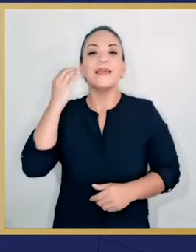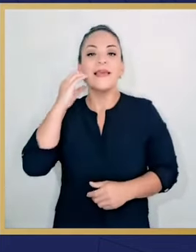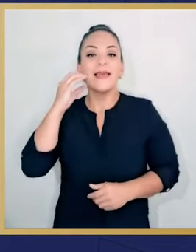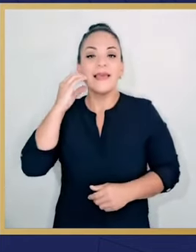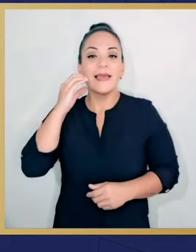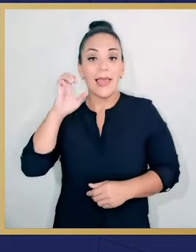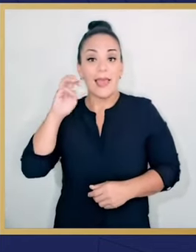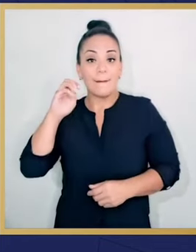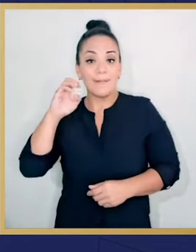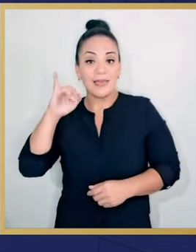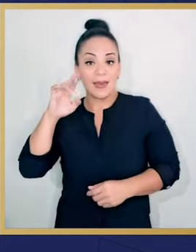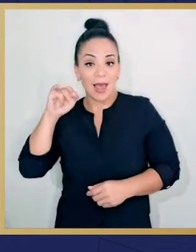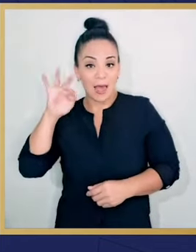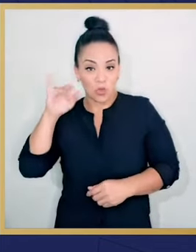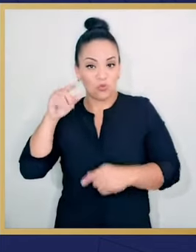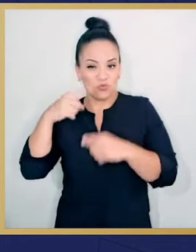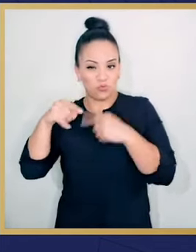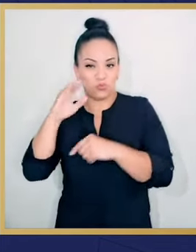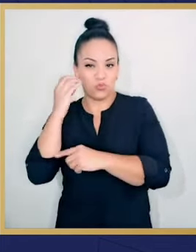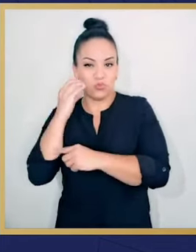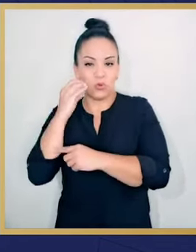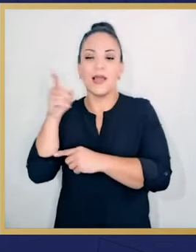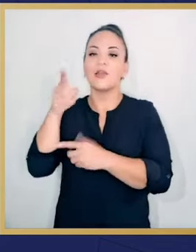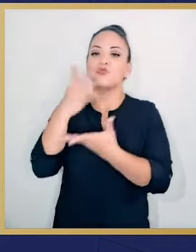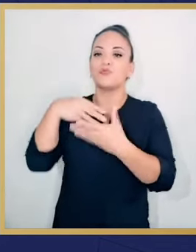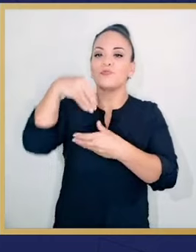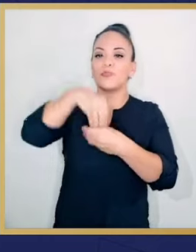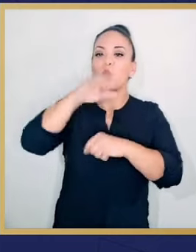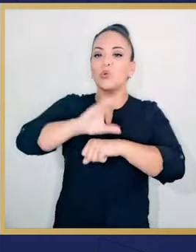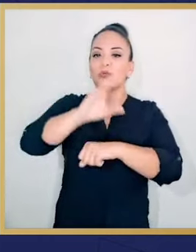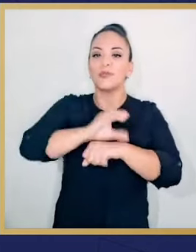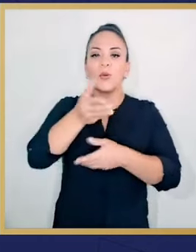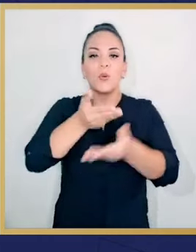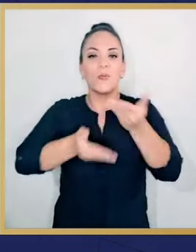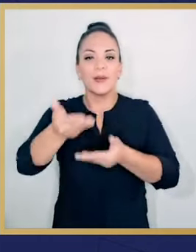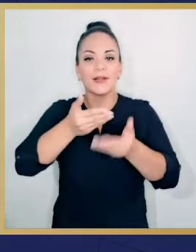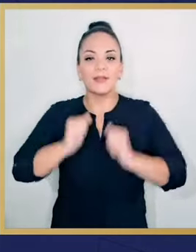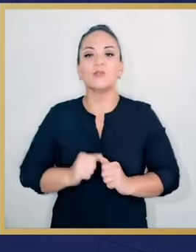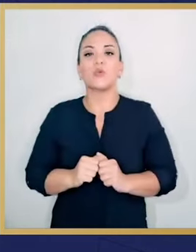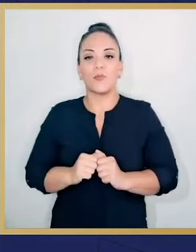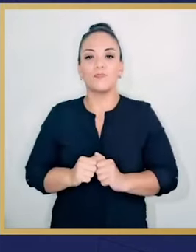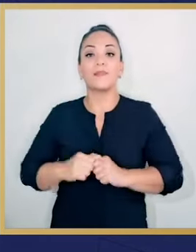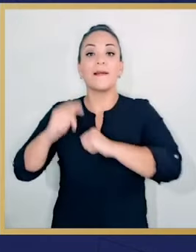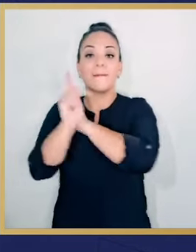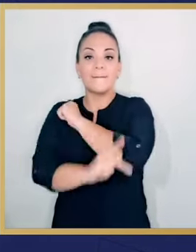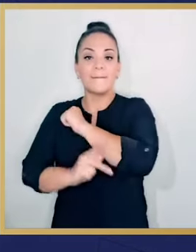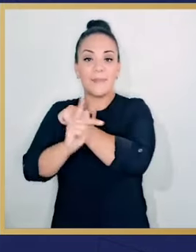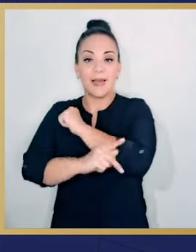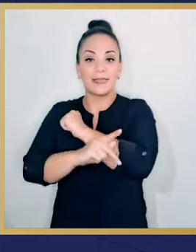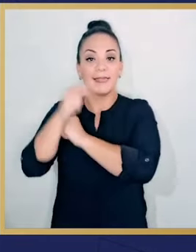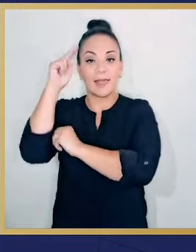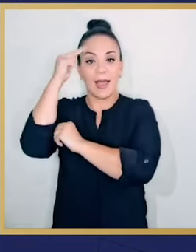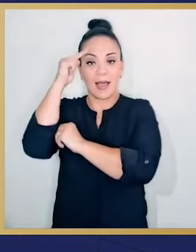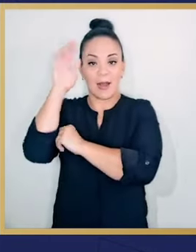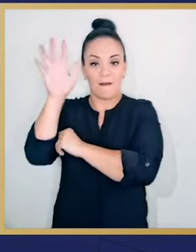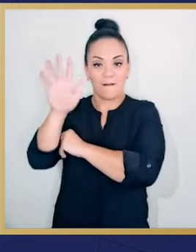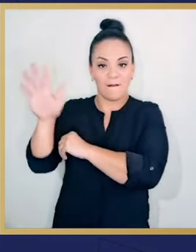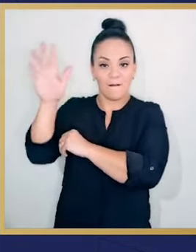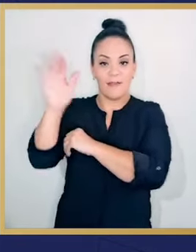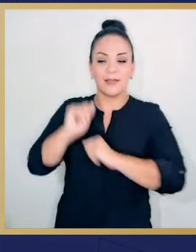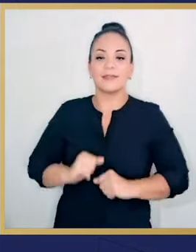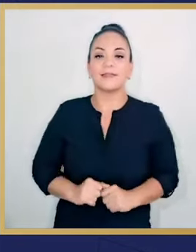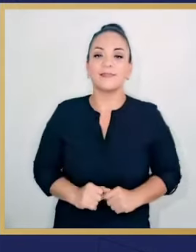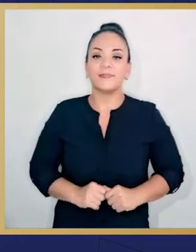Nunca habíamos tenido uno. Los Emiratos Árabes Unidos son miembros del Consejo de Cooperación